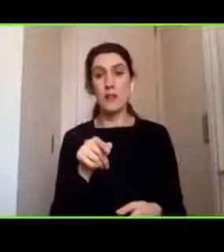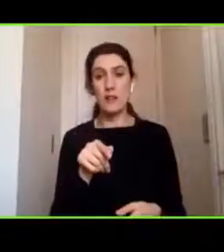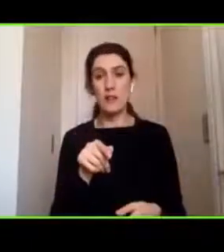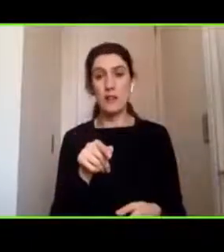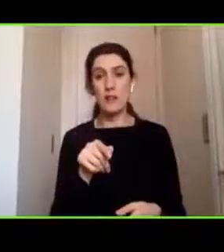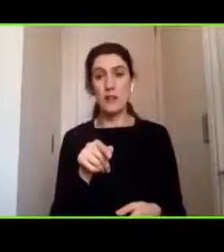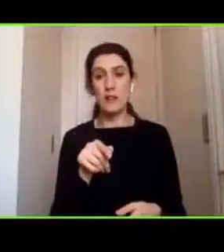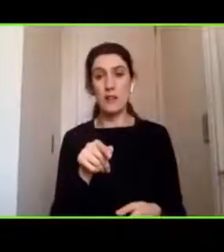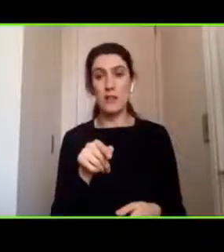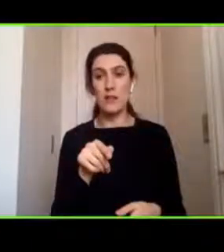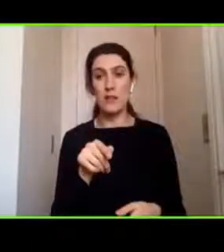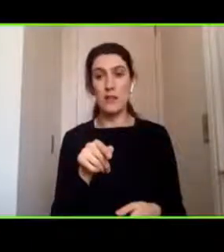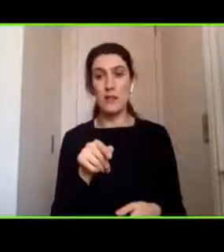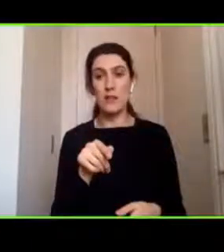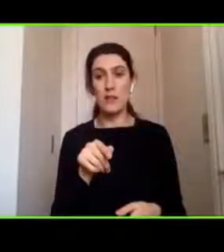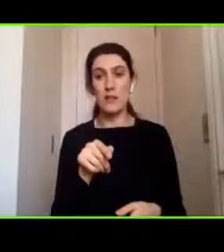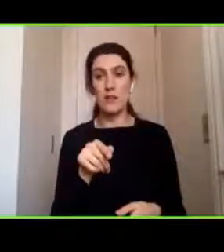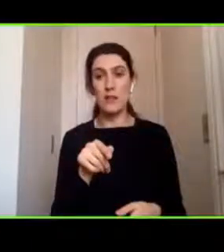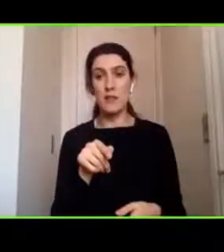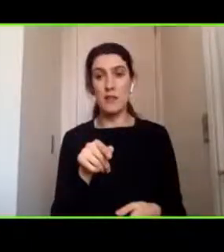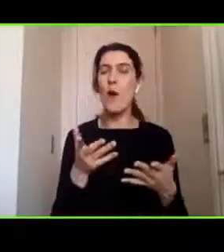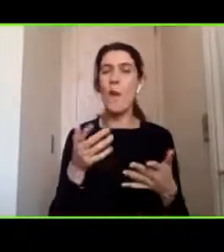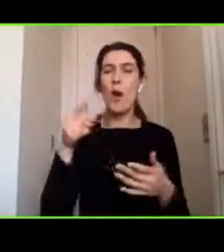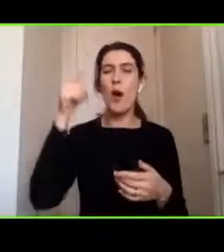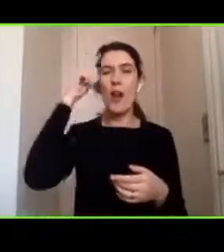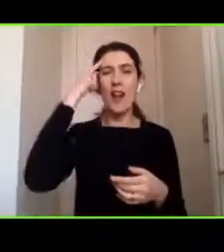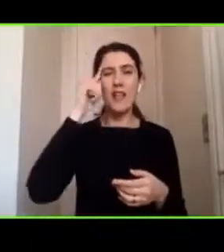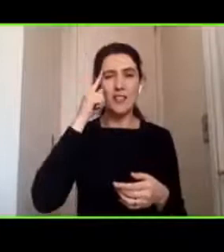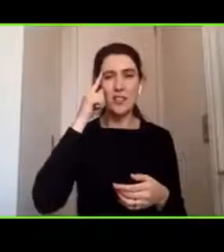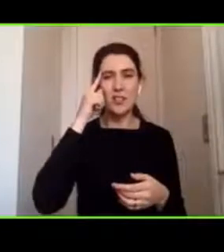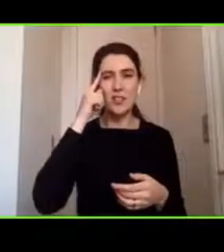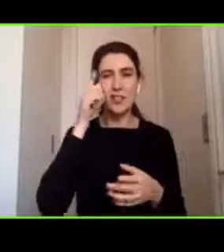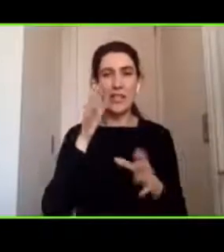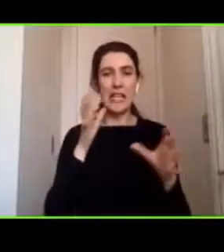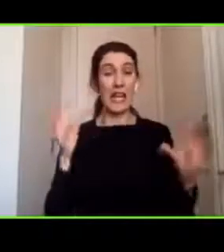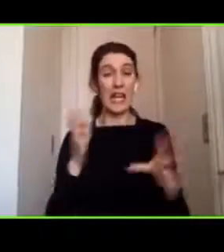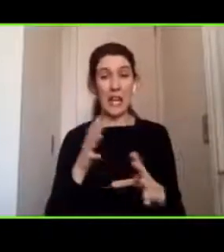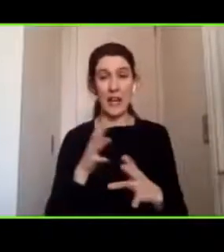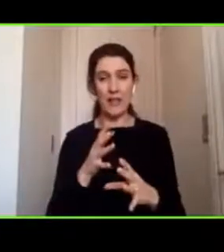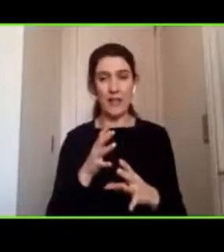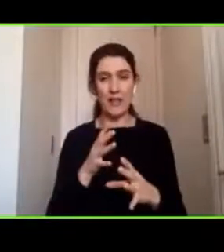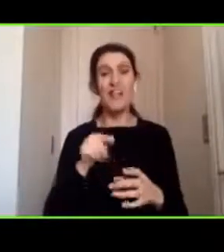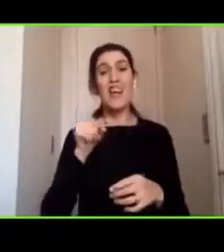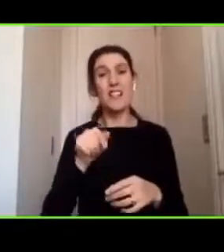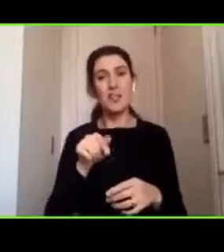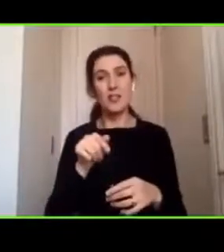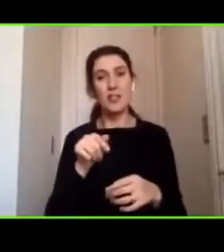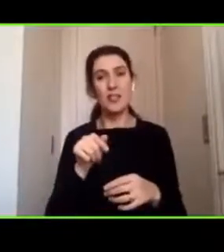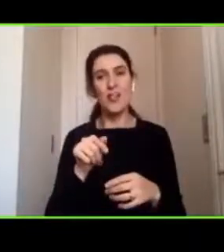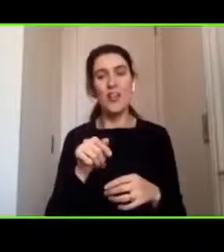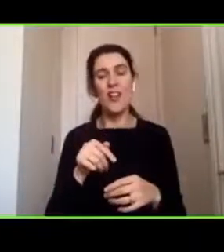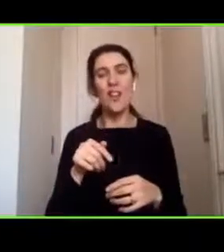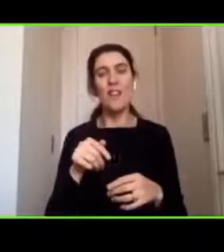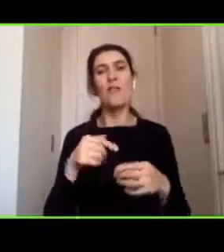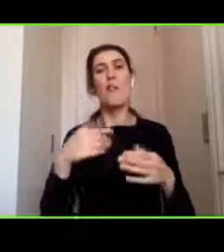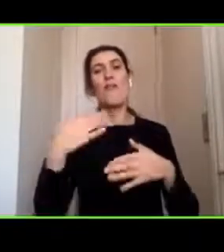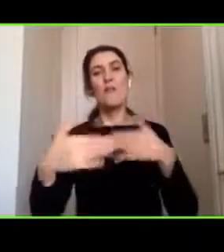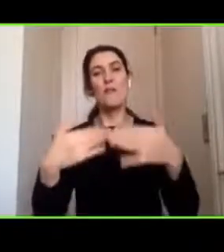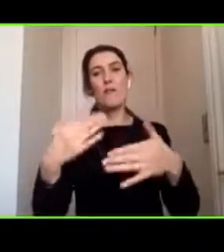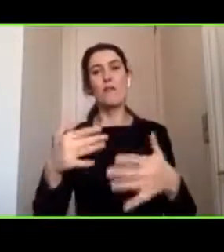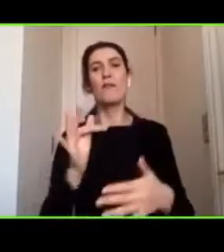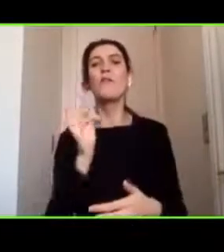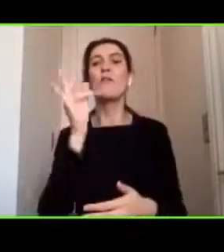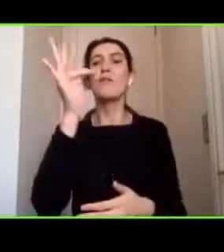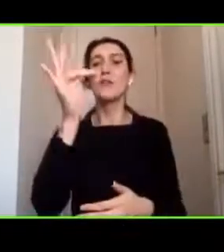lesión y su severidad. Pero efectivamente hay otros factores pronósticos y en eso influye